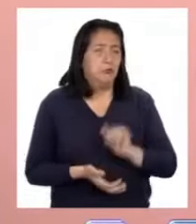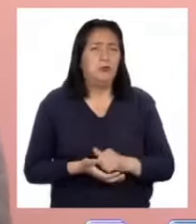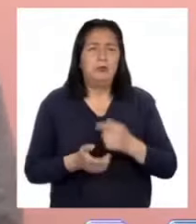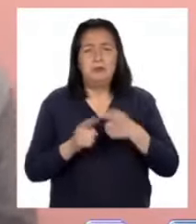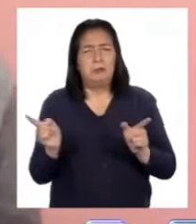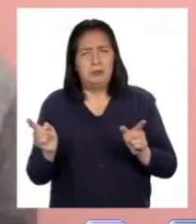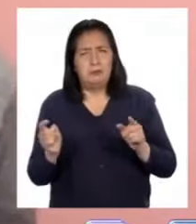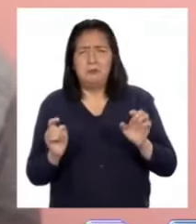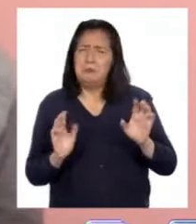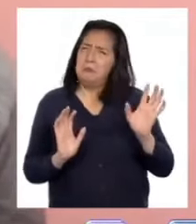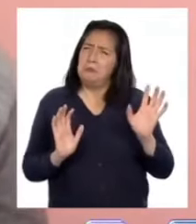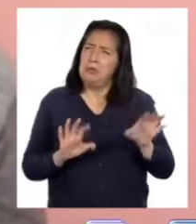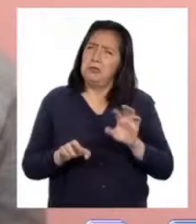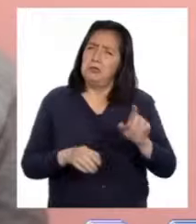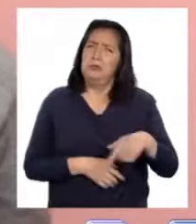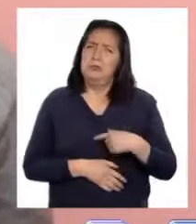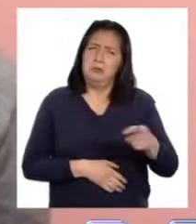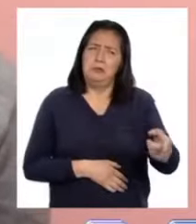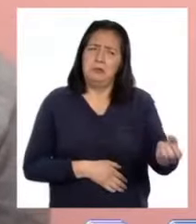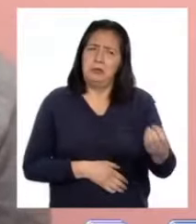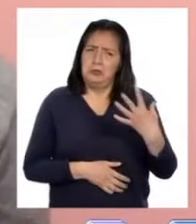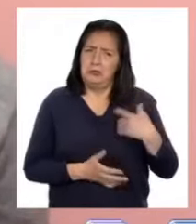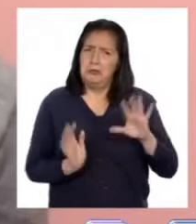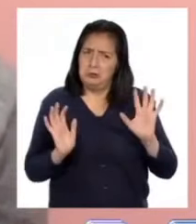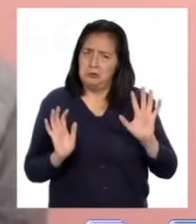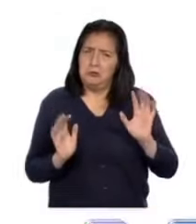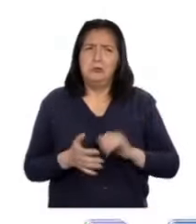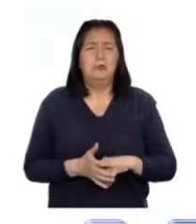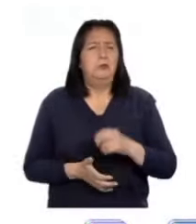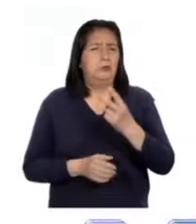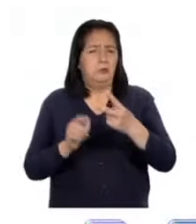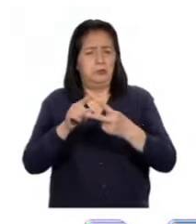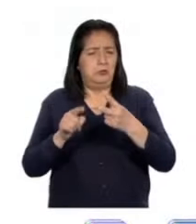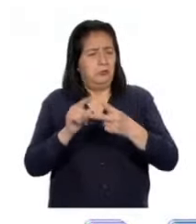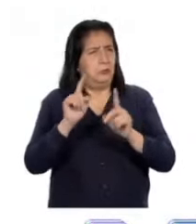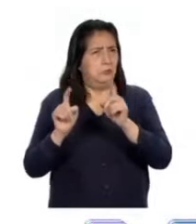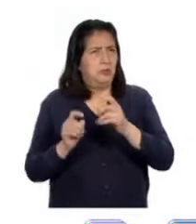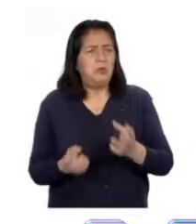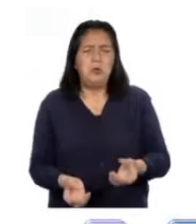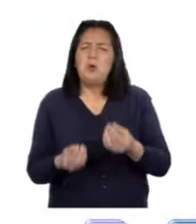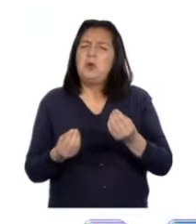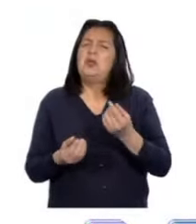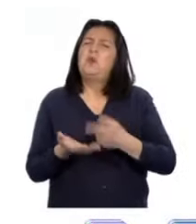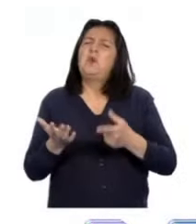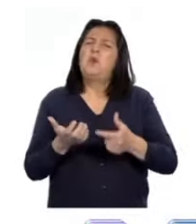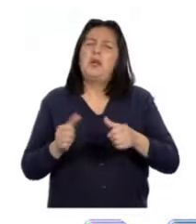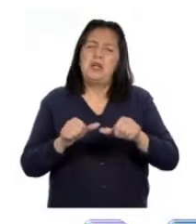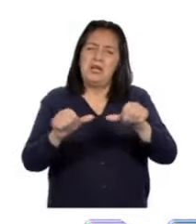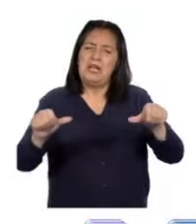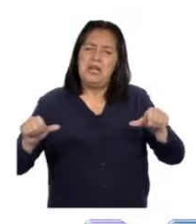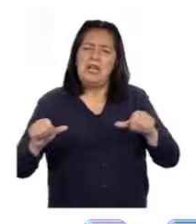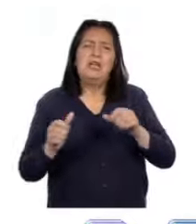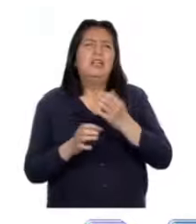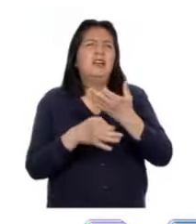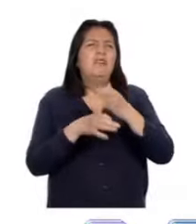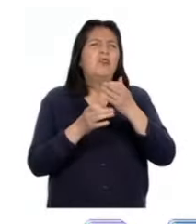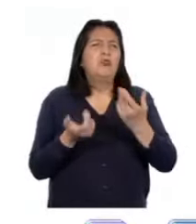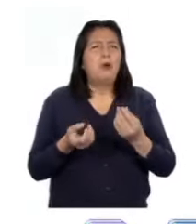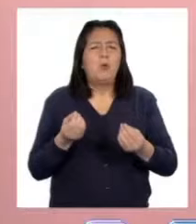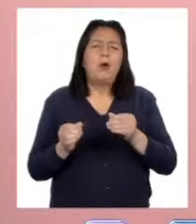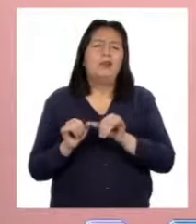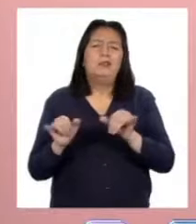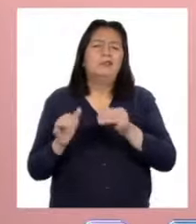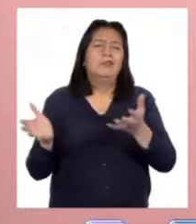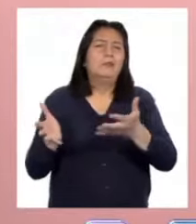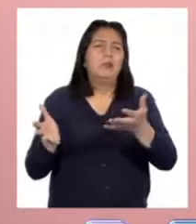Pero para hacerla, él nos ha propuesto un reto a partir de dos preguntas. ¿Qué forma debería tener la mesa? ¿De qué tamaño debería